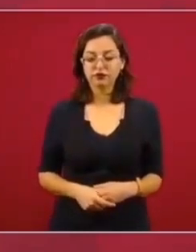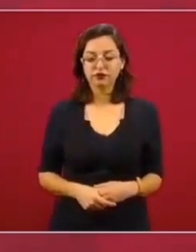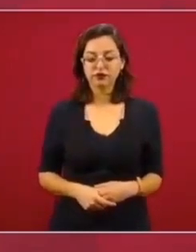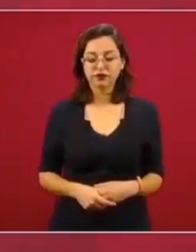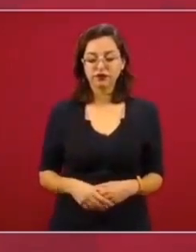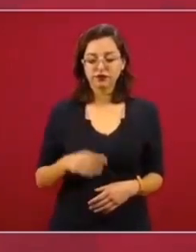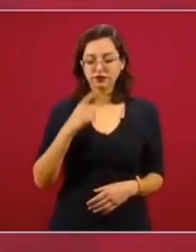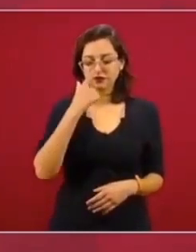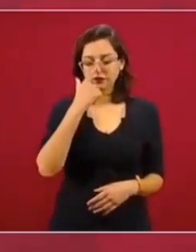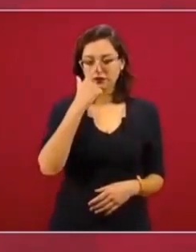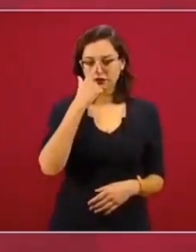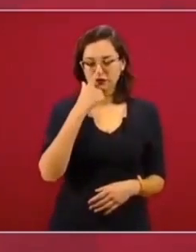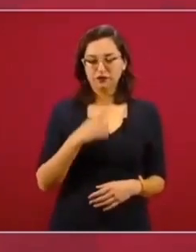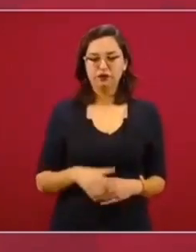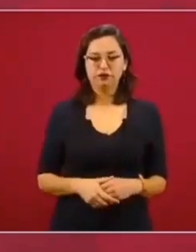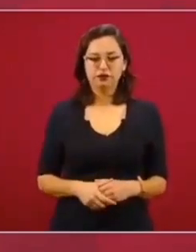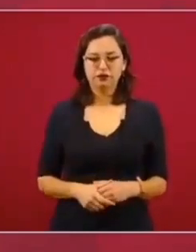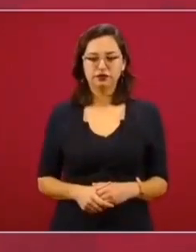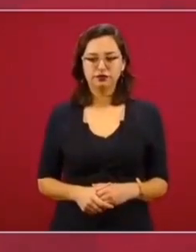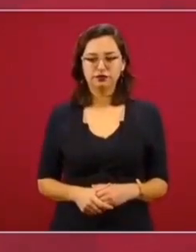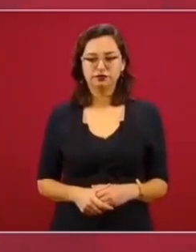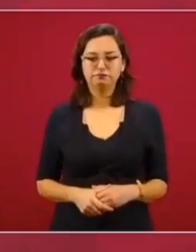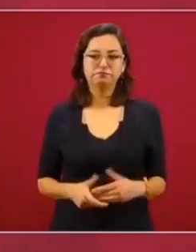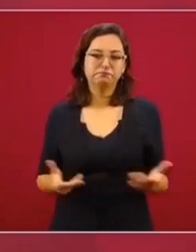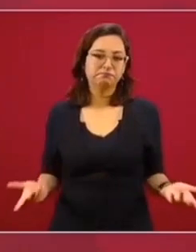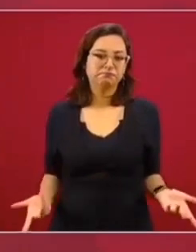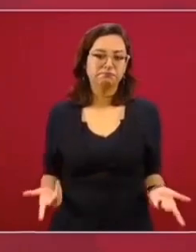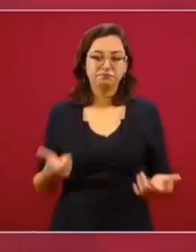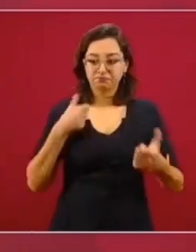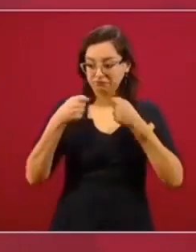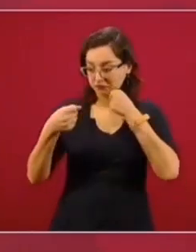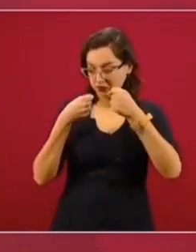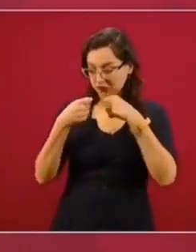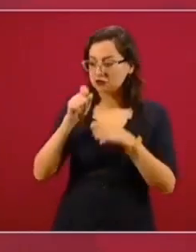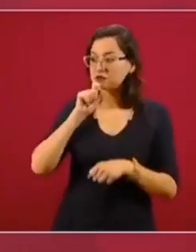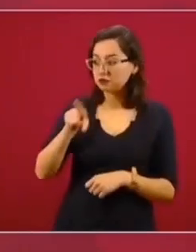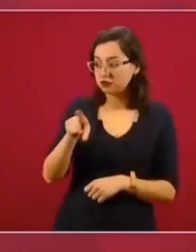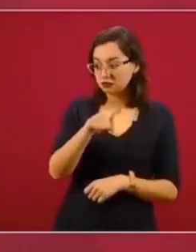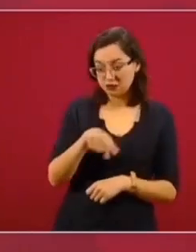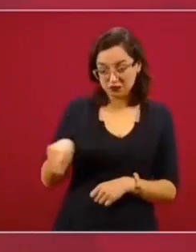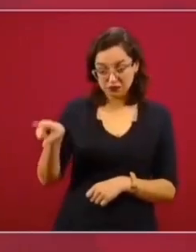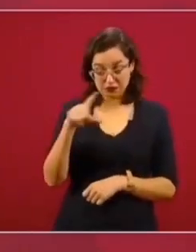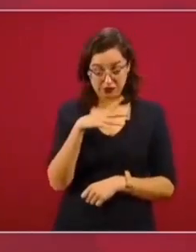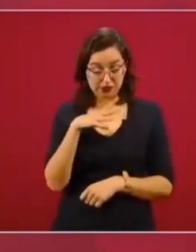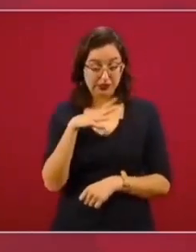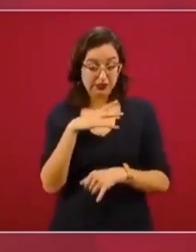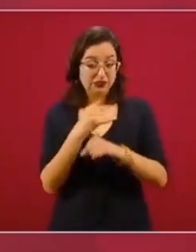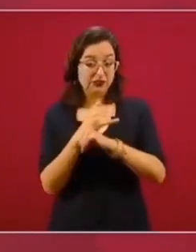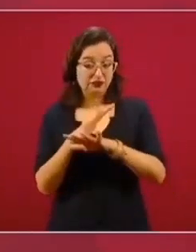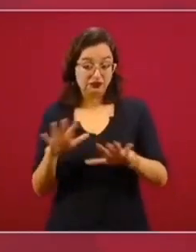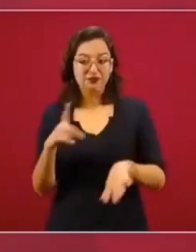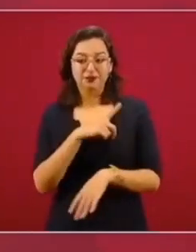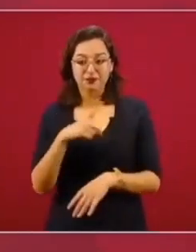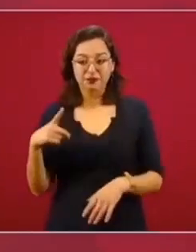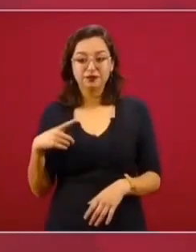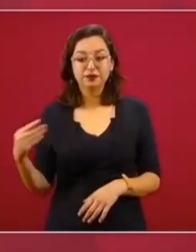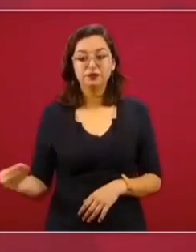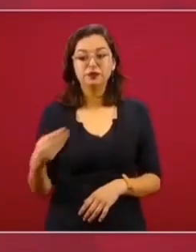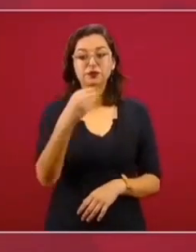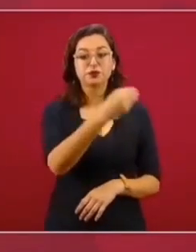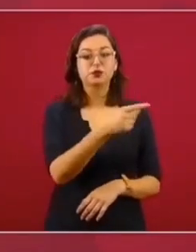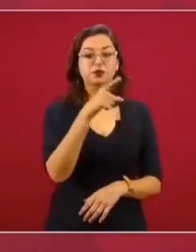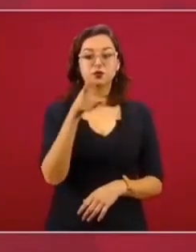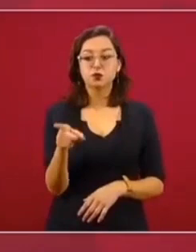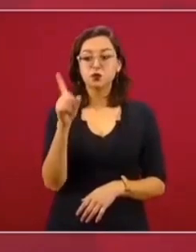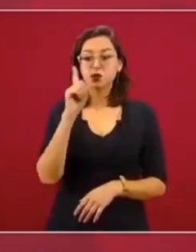periodista. Esta periodista Anabel Hernández